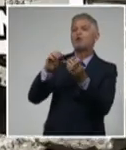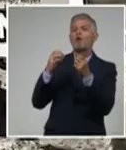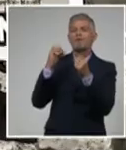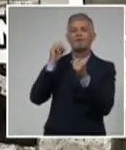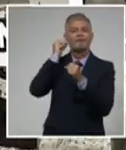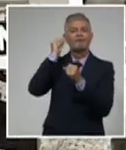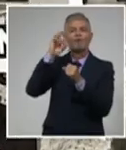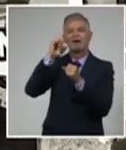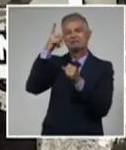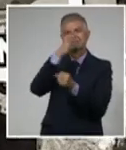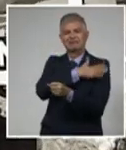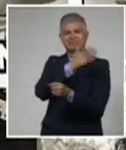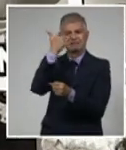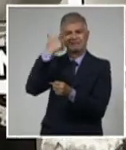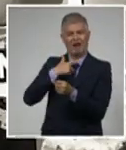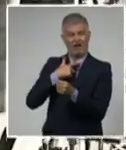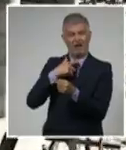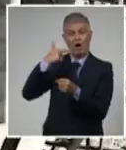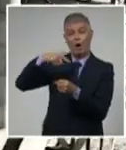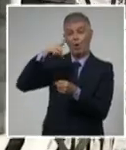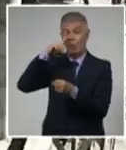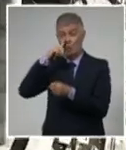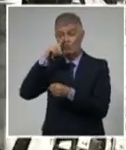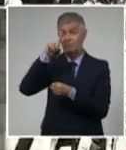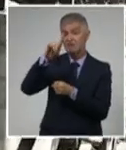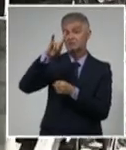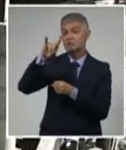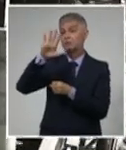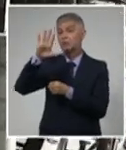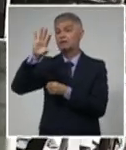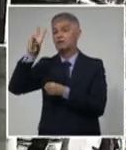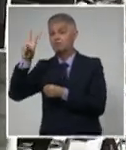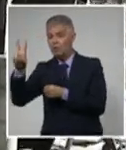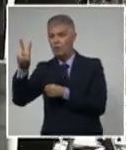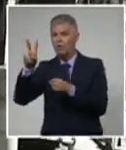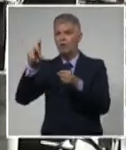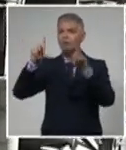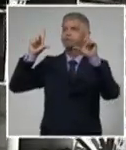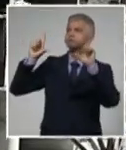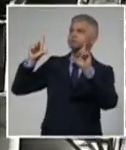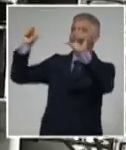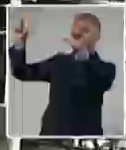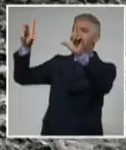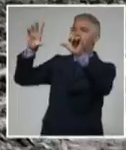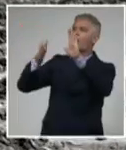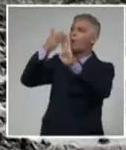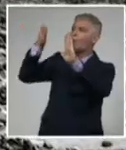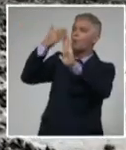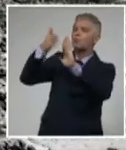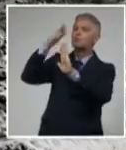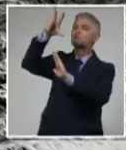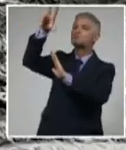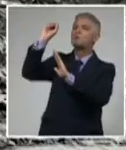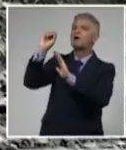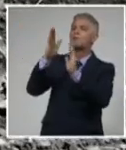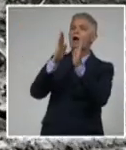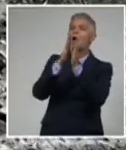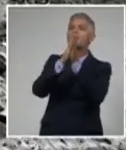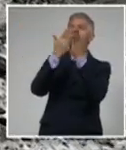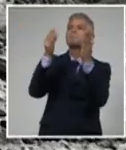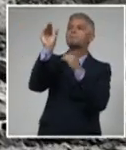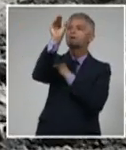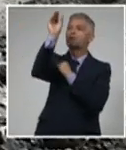junio de 1952 una valla anunciaba la construcción de la nueva biblioteca en los terrenos aledaños a la plaza